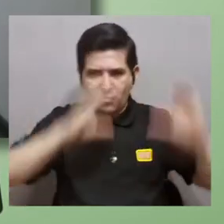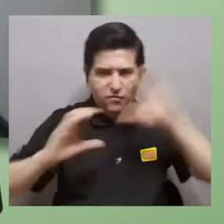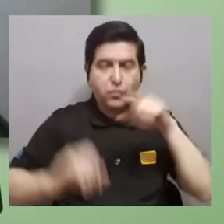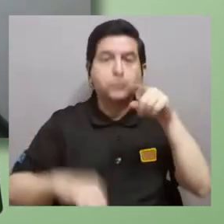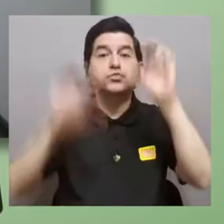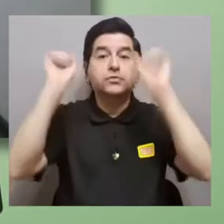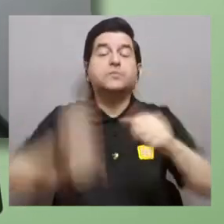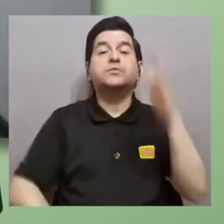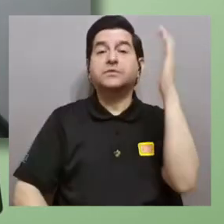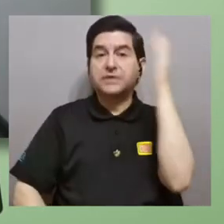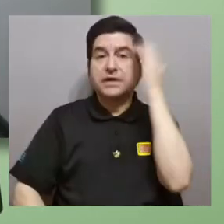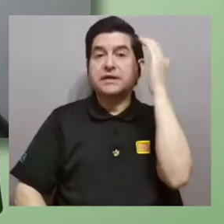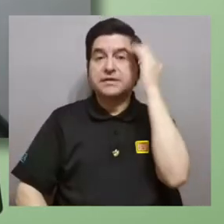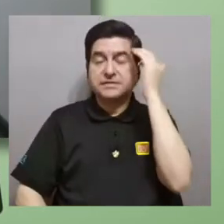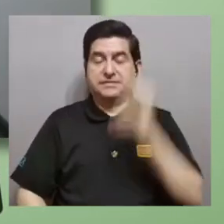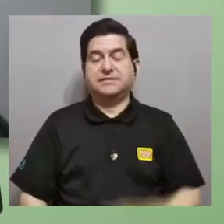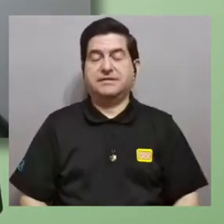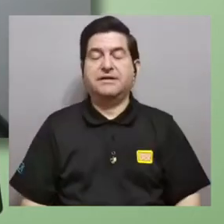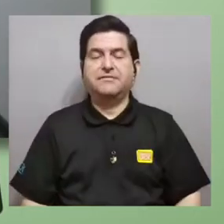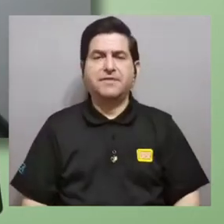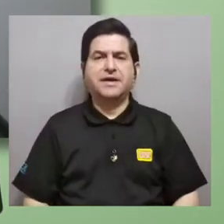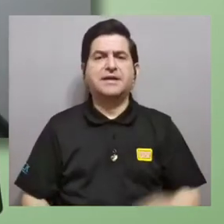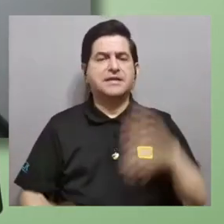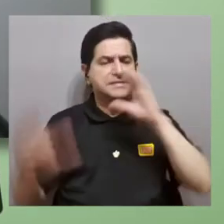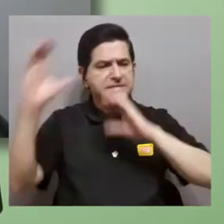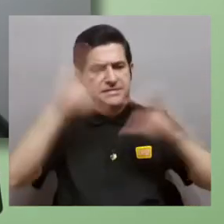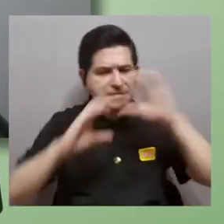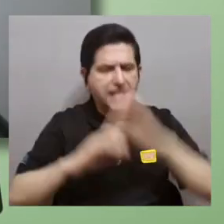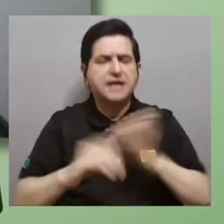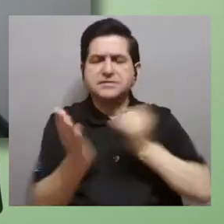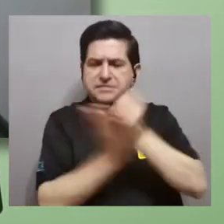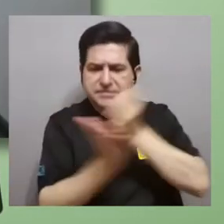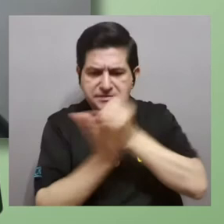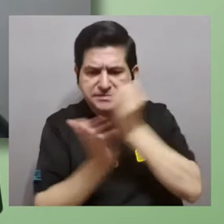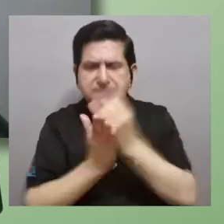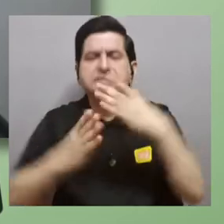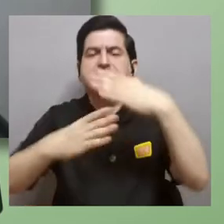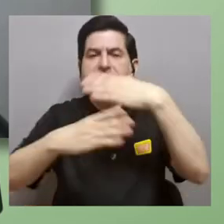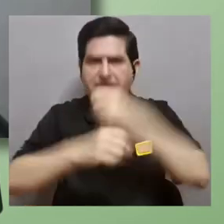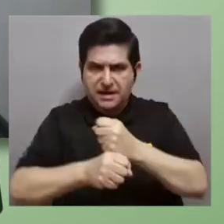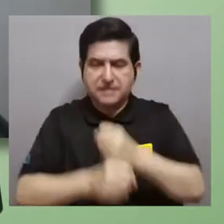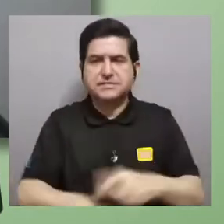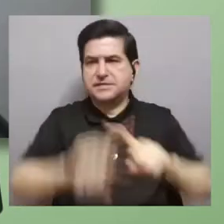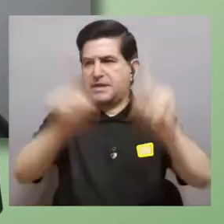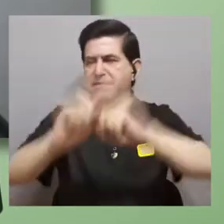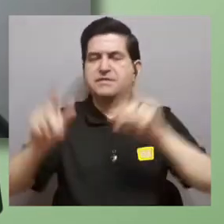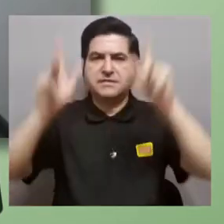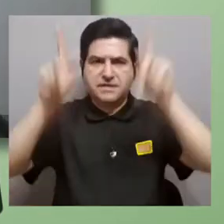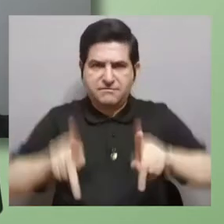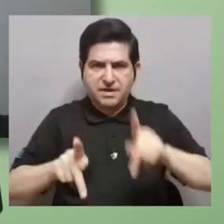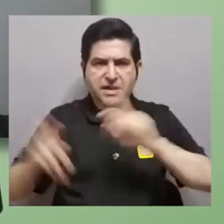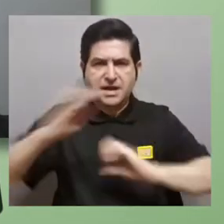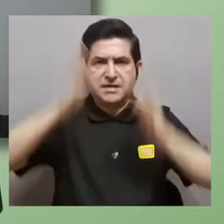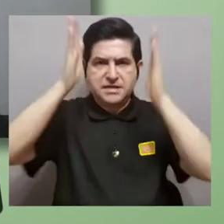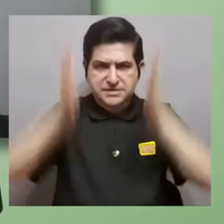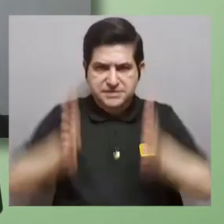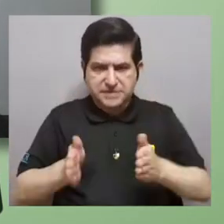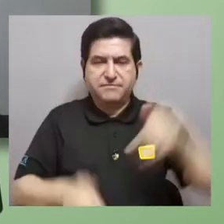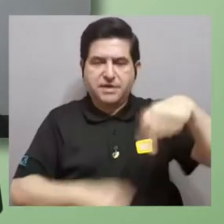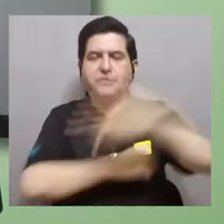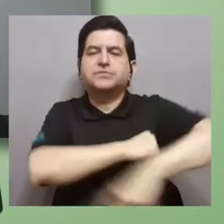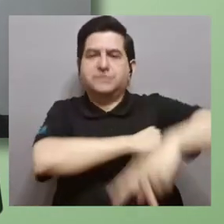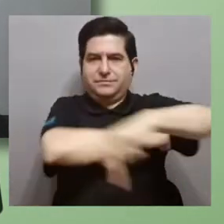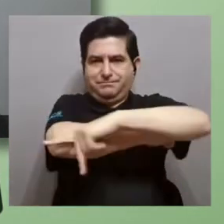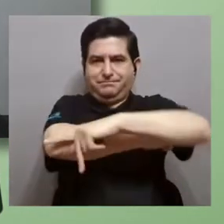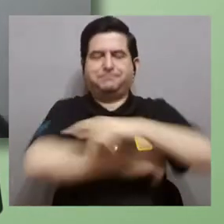para que usted pueda conocer un poco más acerca de ciencia y de las investigaciones que están haciendo muchas personas, muchos científicos y